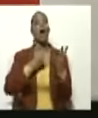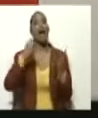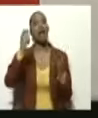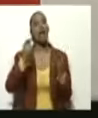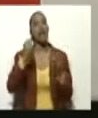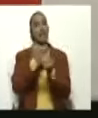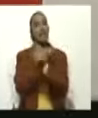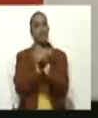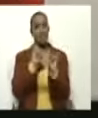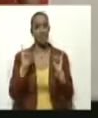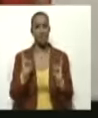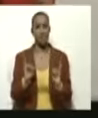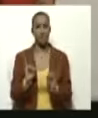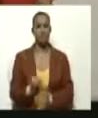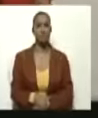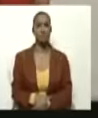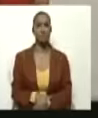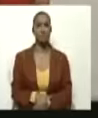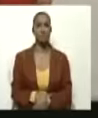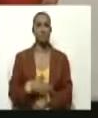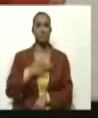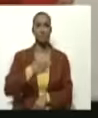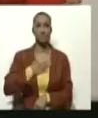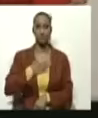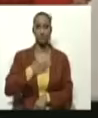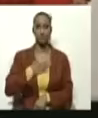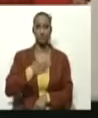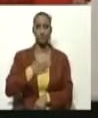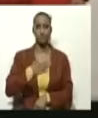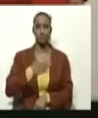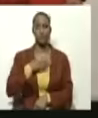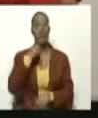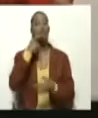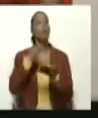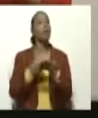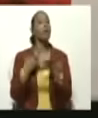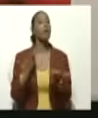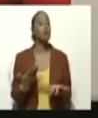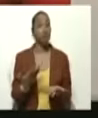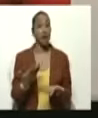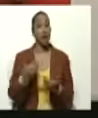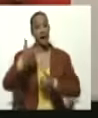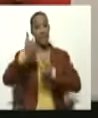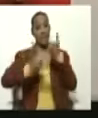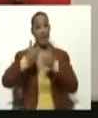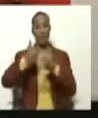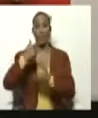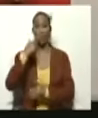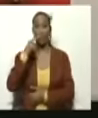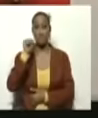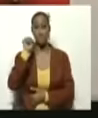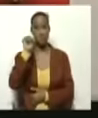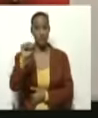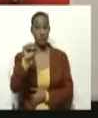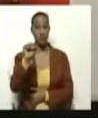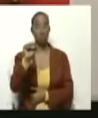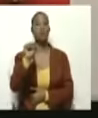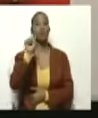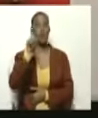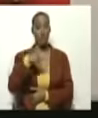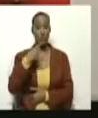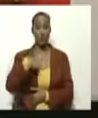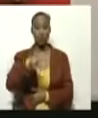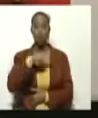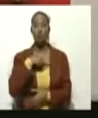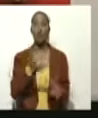En nombre de nuestro candidato, el presidente Nicolás Maduro Moros, y en nombre del comando de